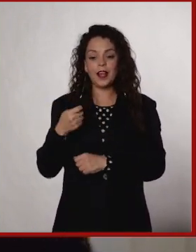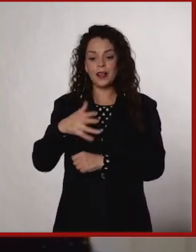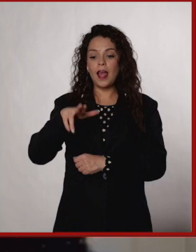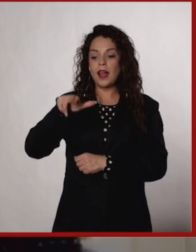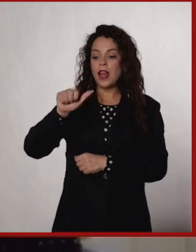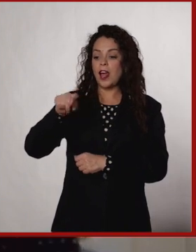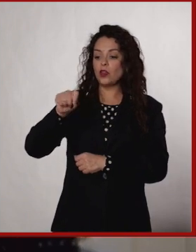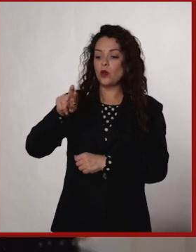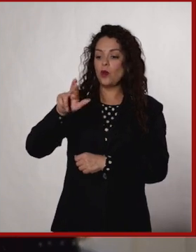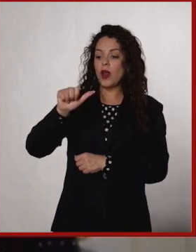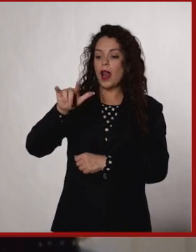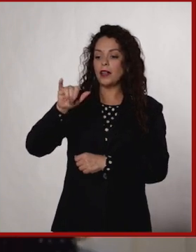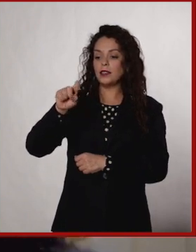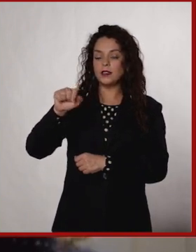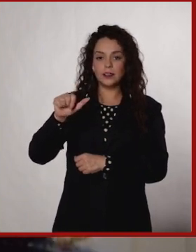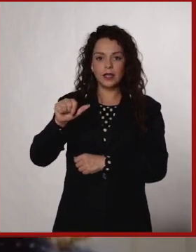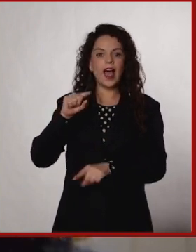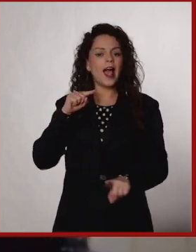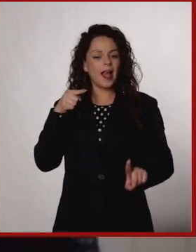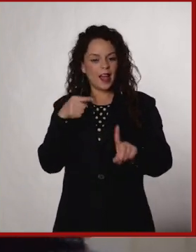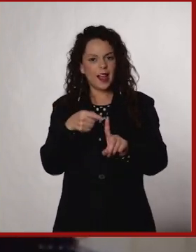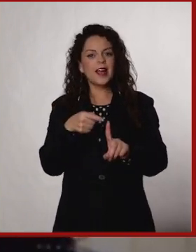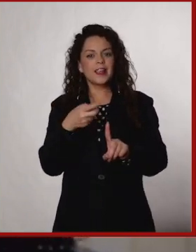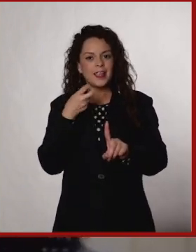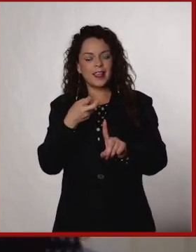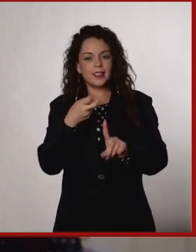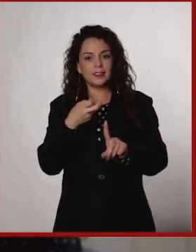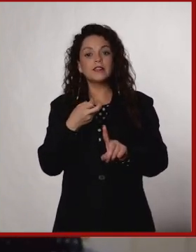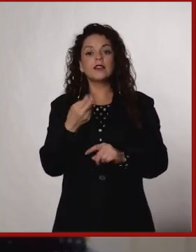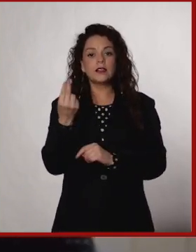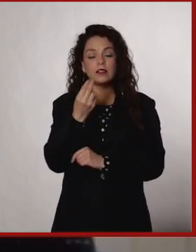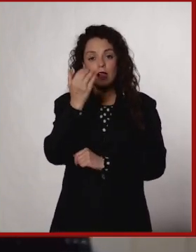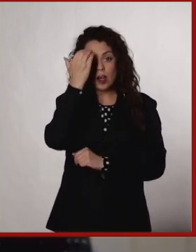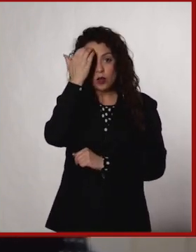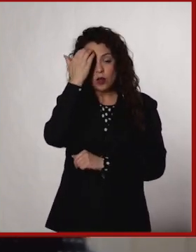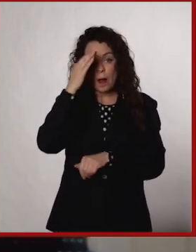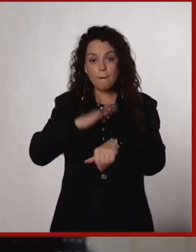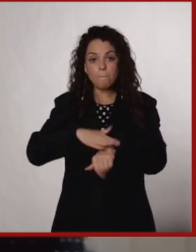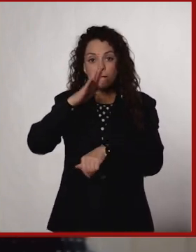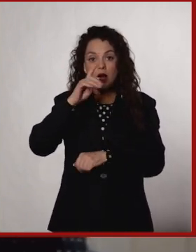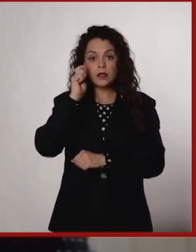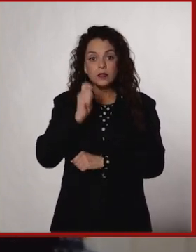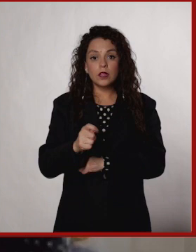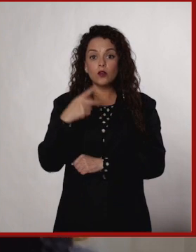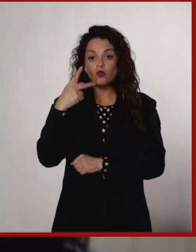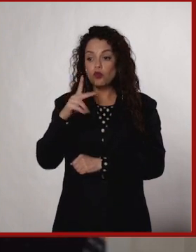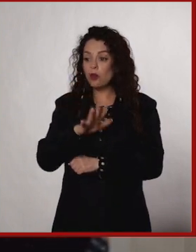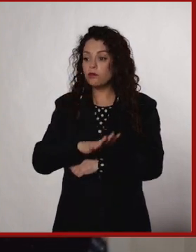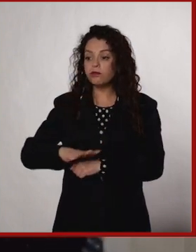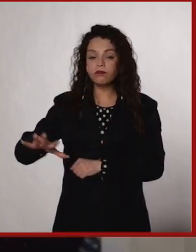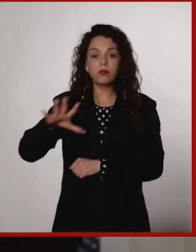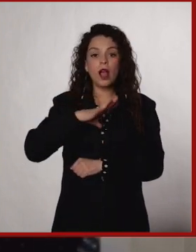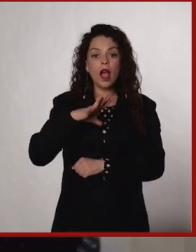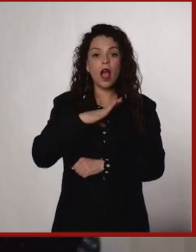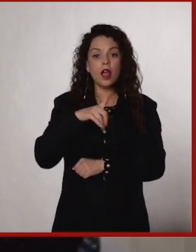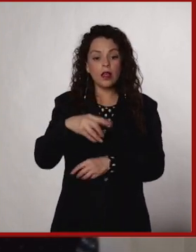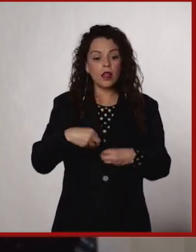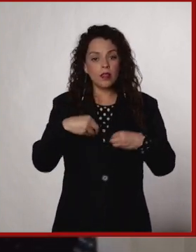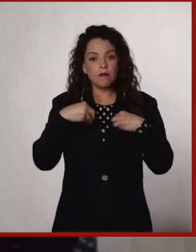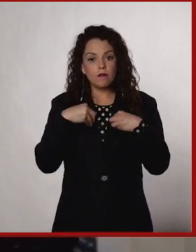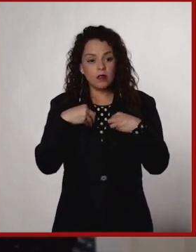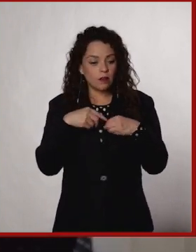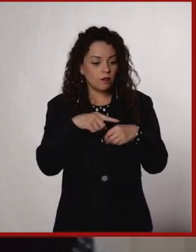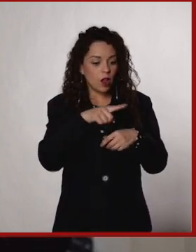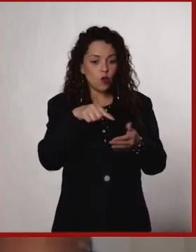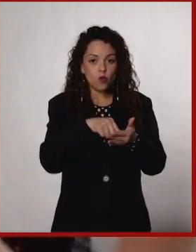se llama Naturalista, y justo va en ese sentido, en cómo conocer más de la fauna y la flora